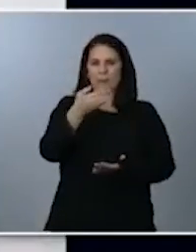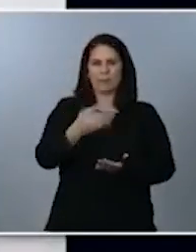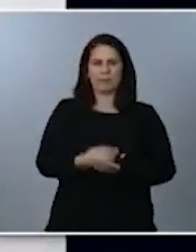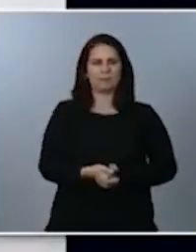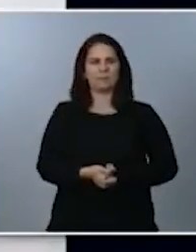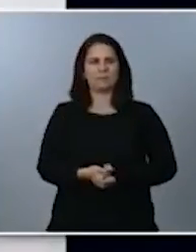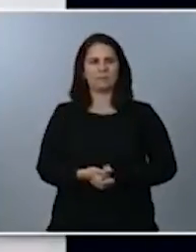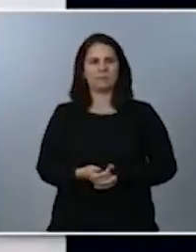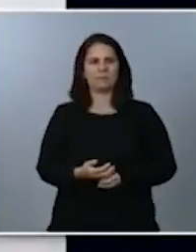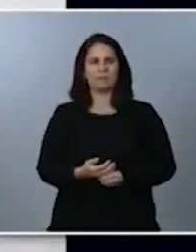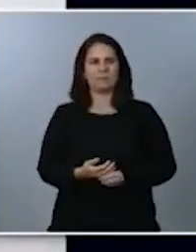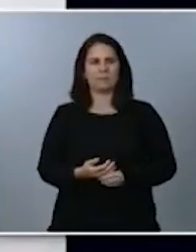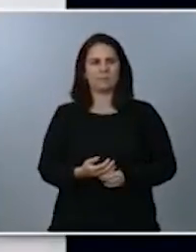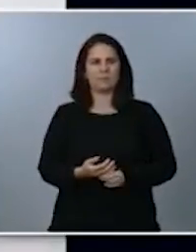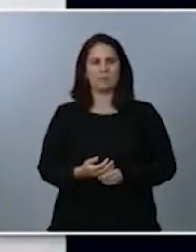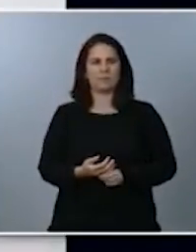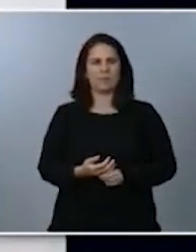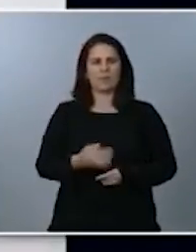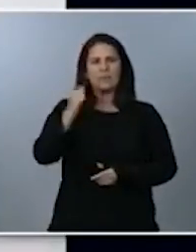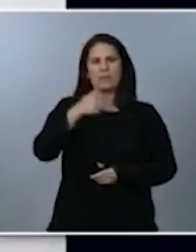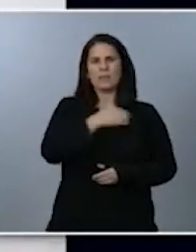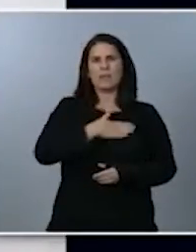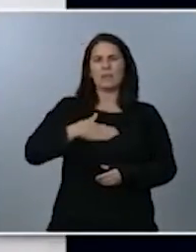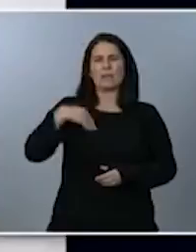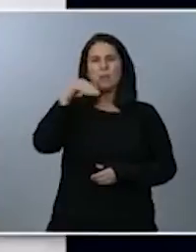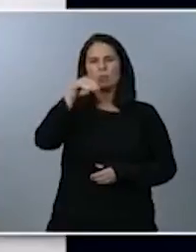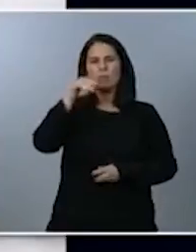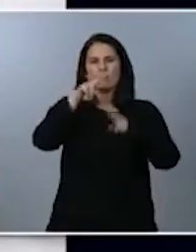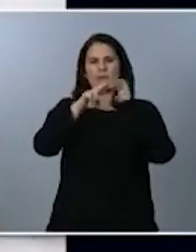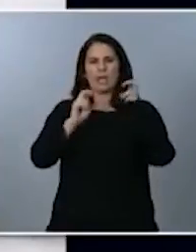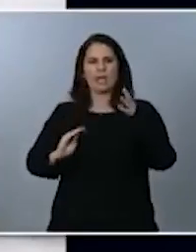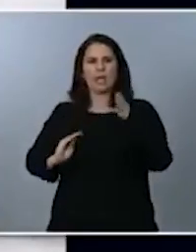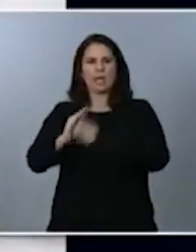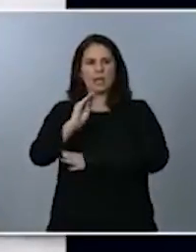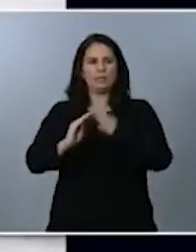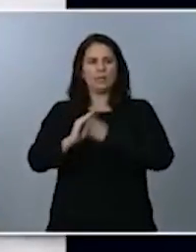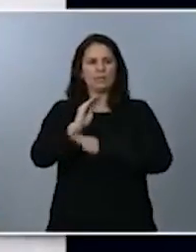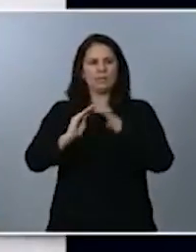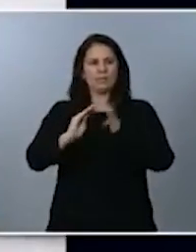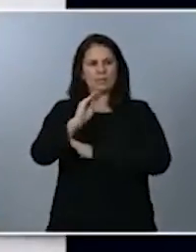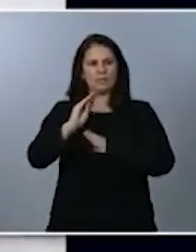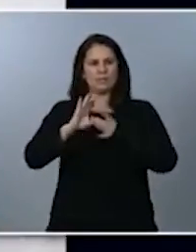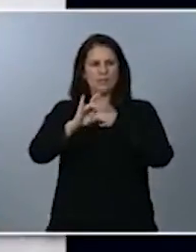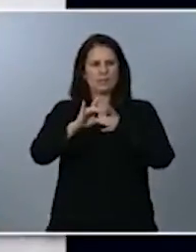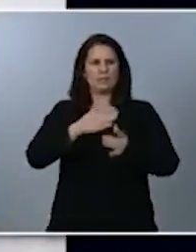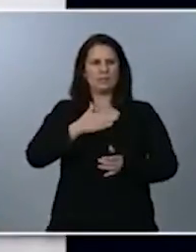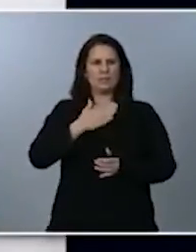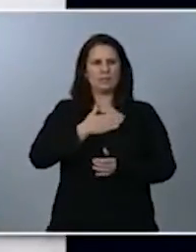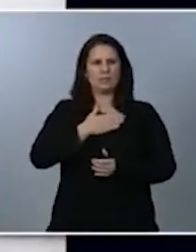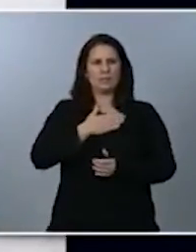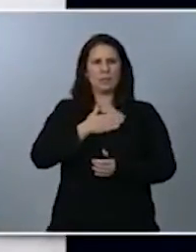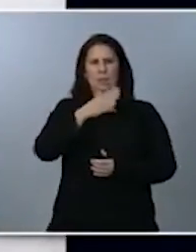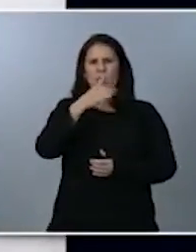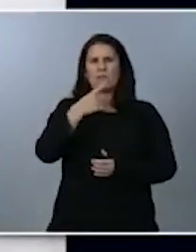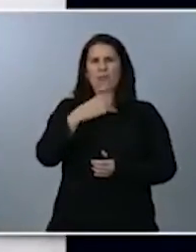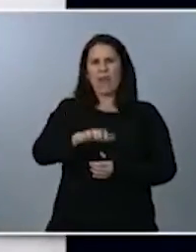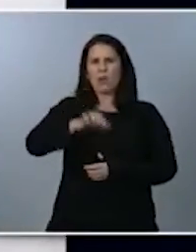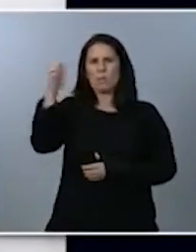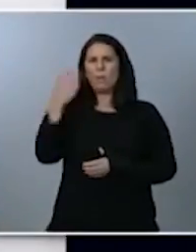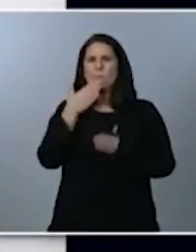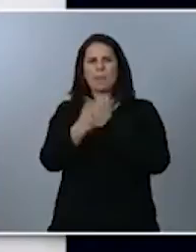Y luego también preguntarle por las ayudas al turismo ya que el sector señala que Europa pedía que un 25% de los fondos